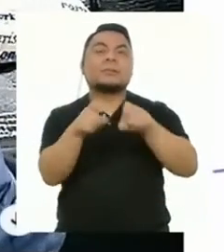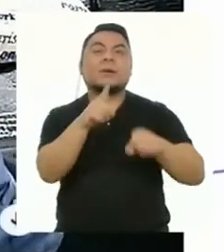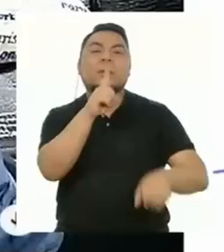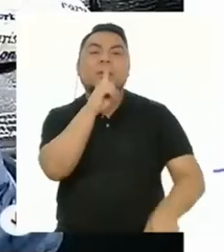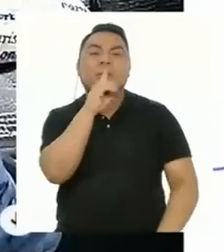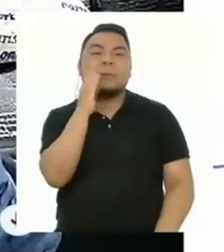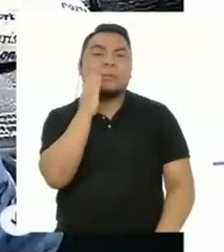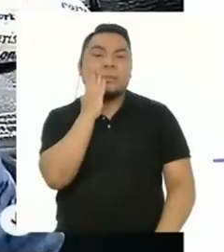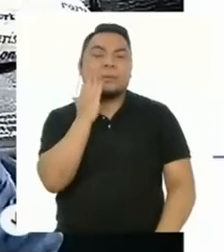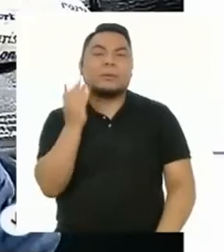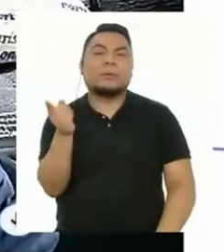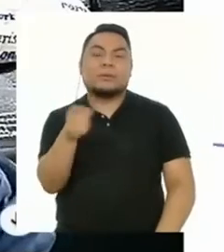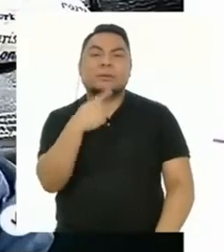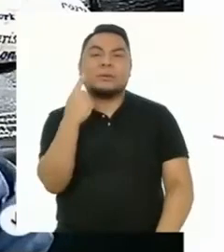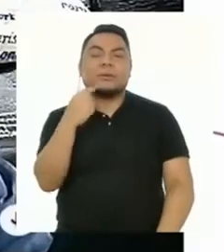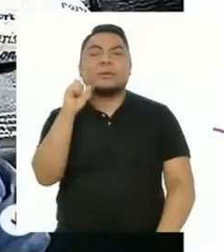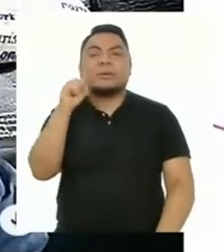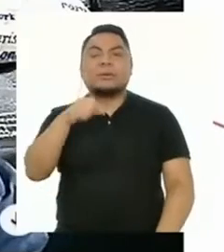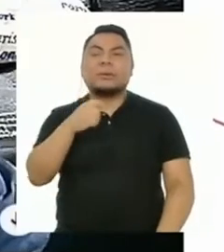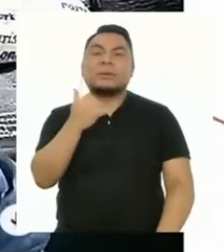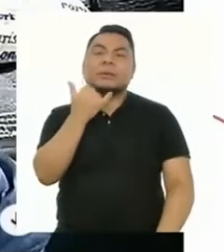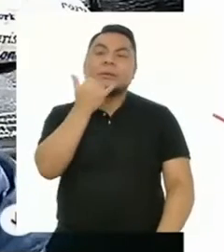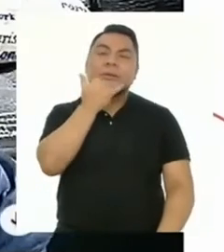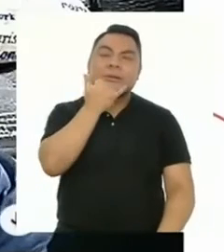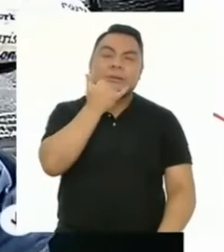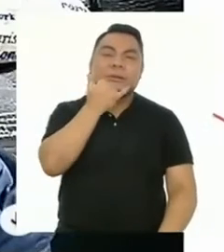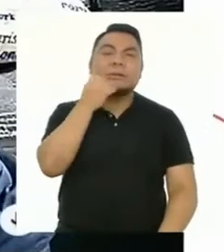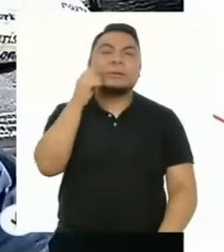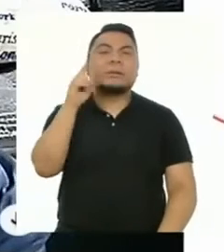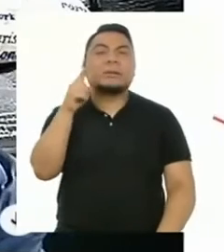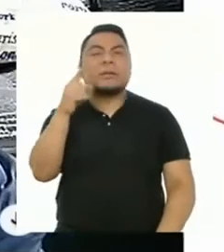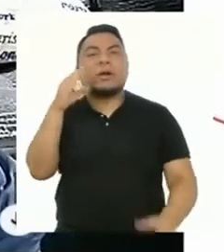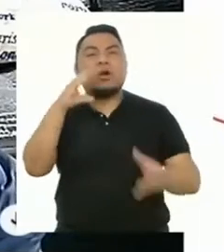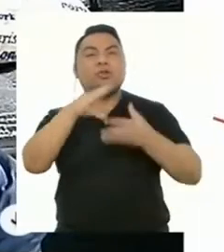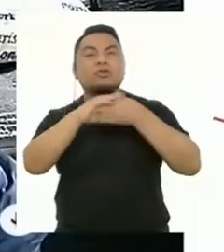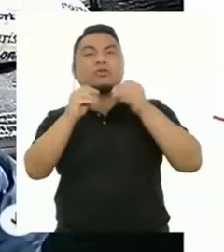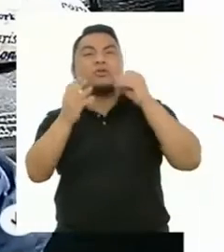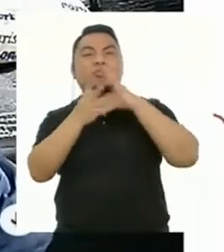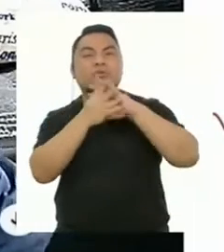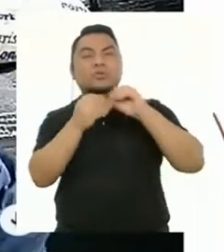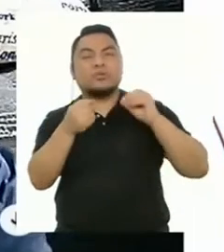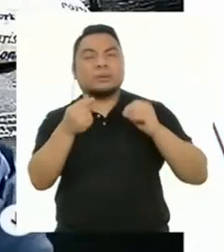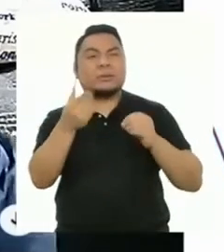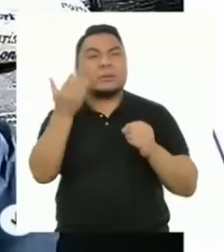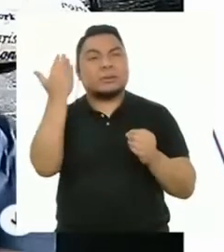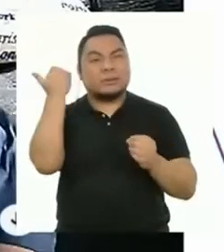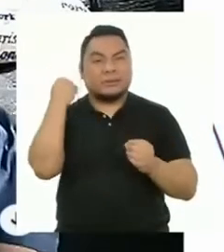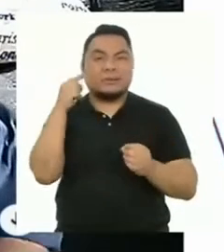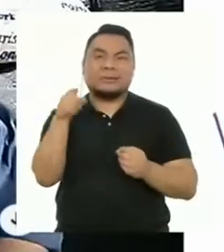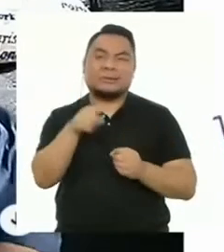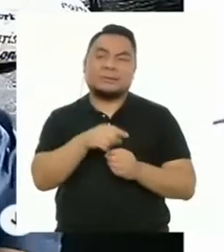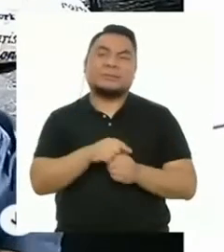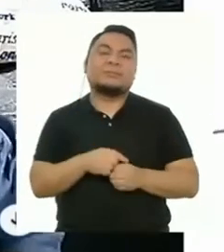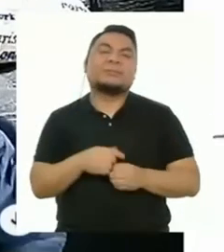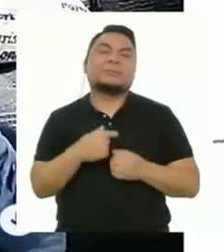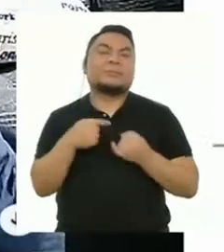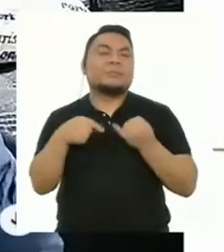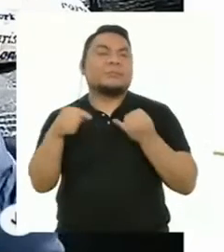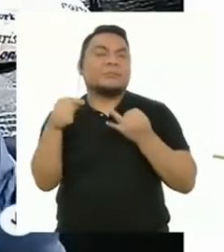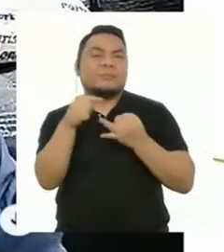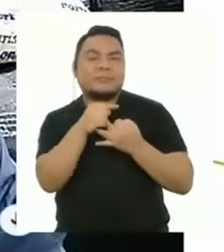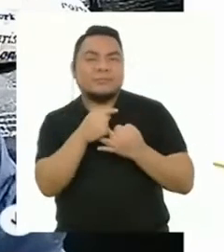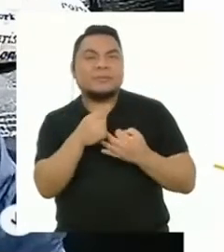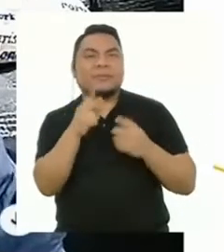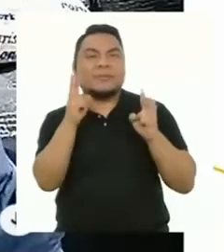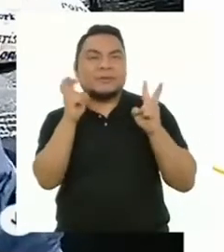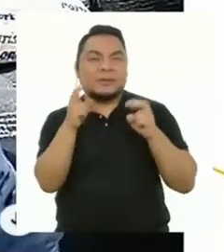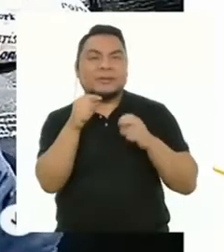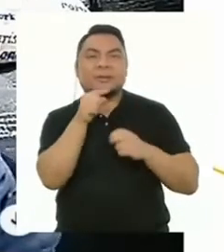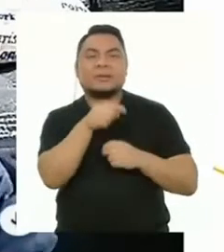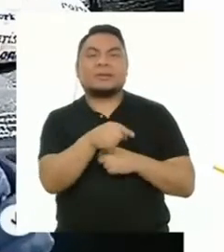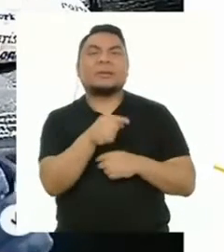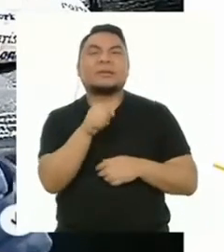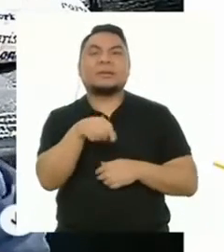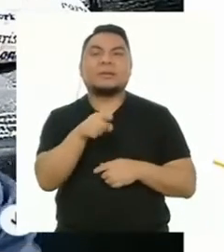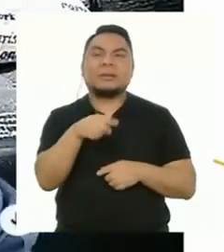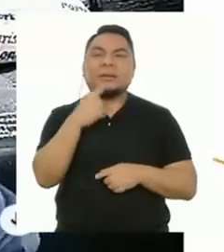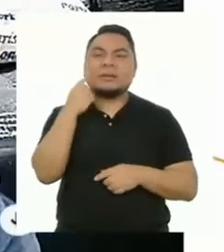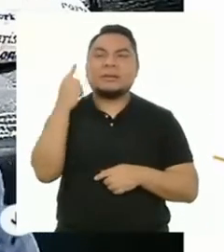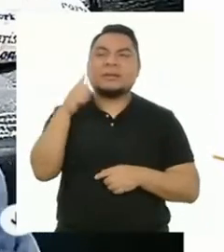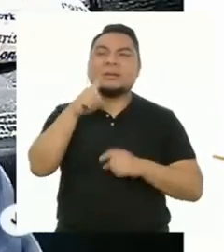papás y de los mitos y leyendas, y también en algunos en prototipos, en